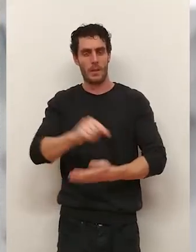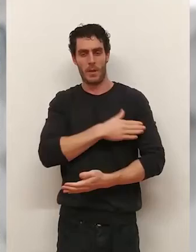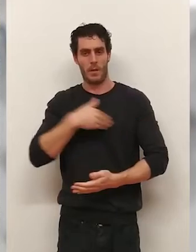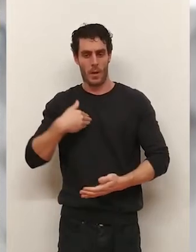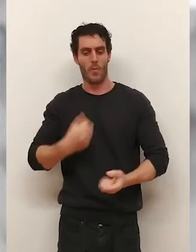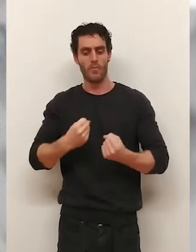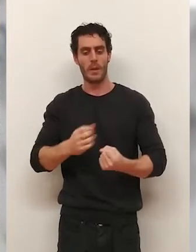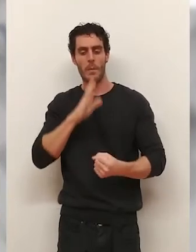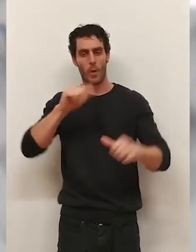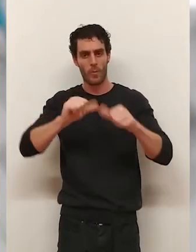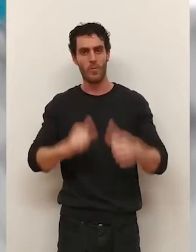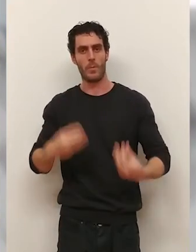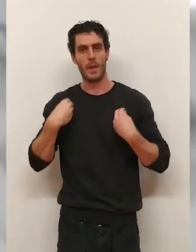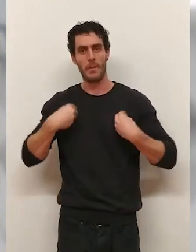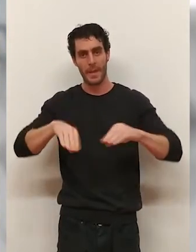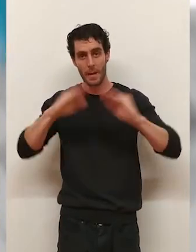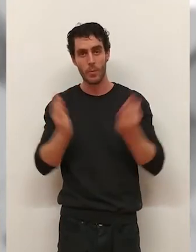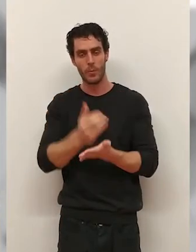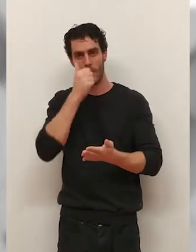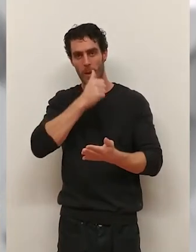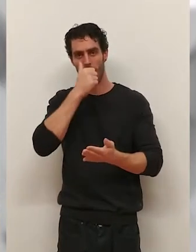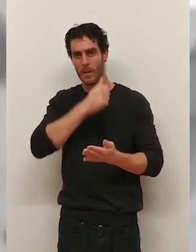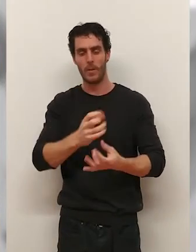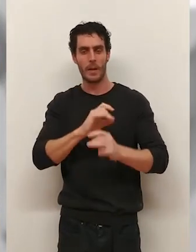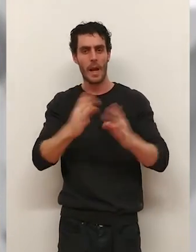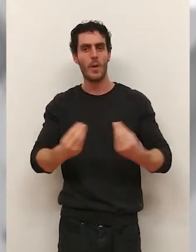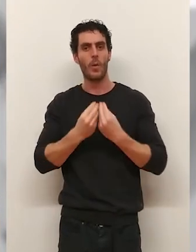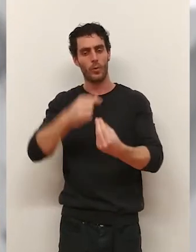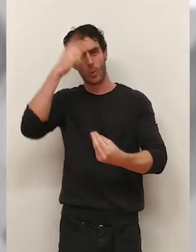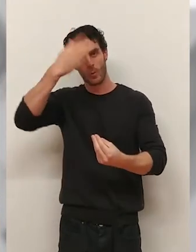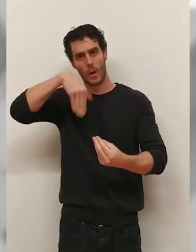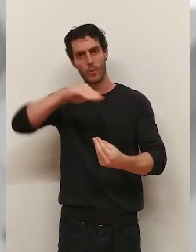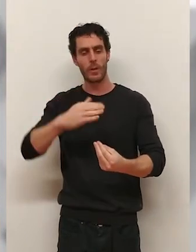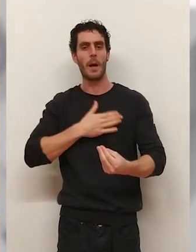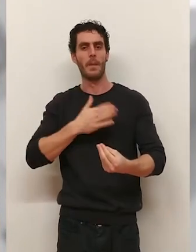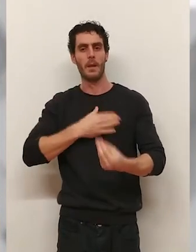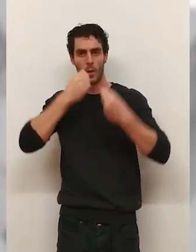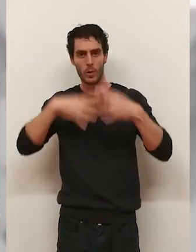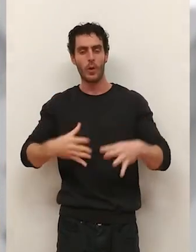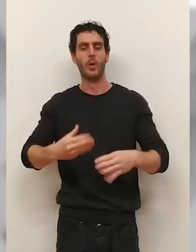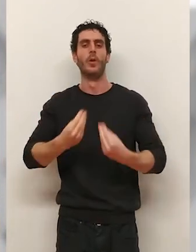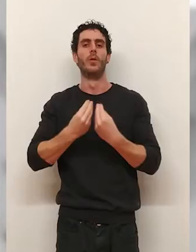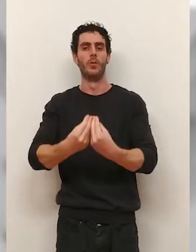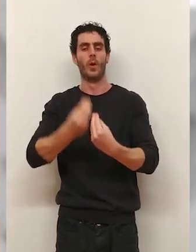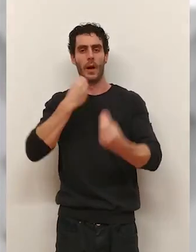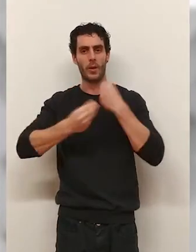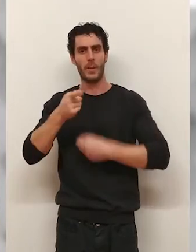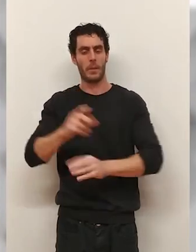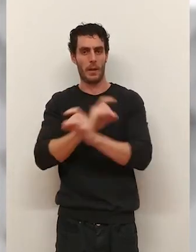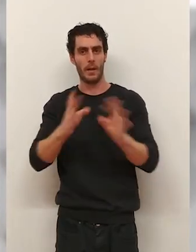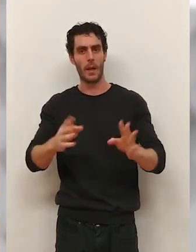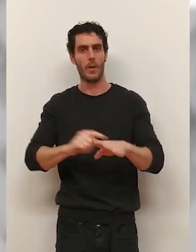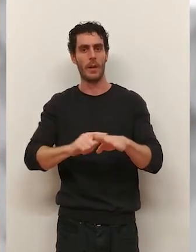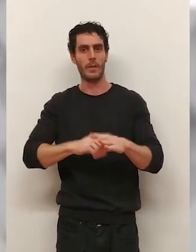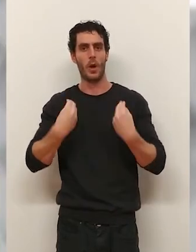también quiere serlo porque esta forma de vida la del mundo del vino va innegablemente de la mano de nuestra cultura nuestro patrimonio histórico nuestra gastronomía y